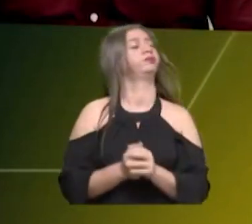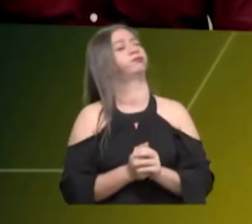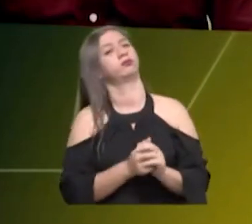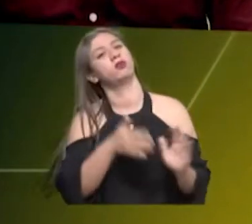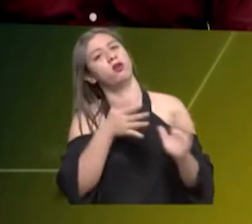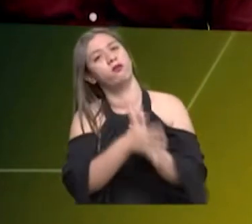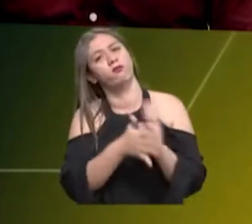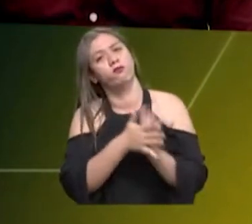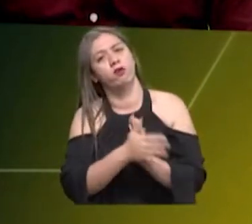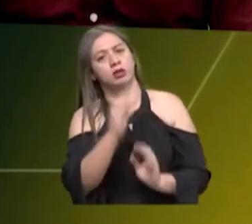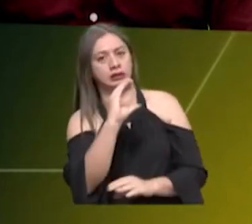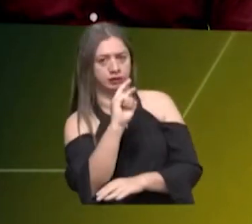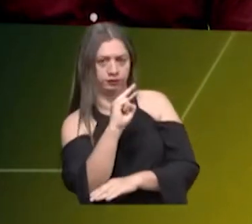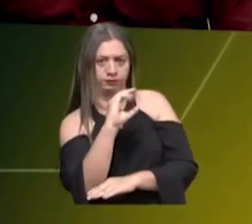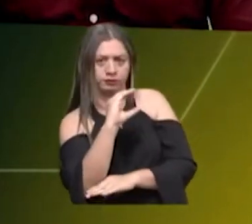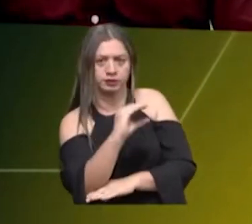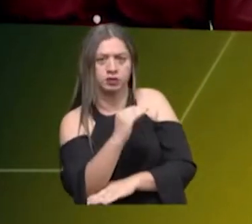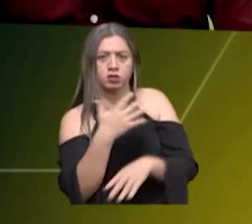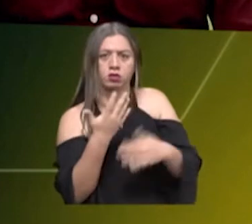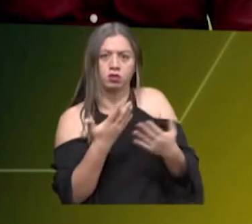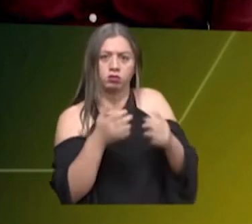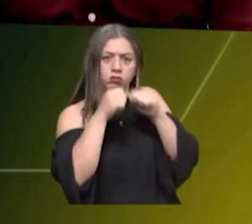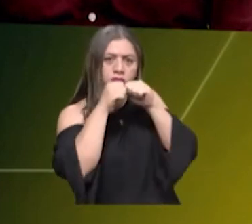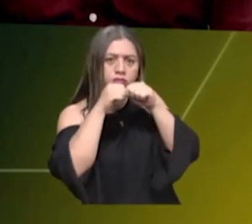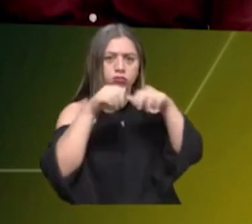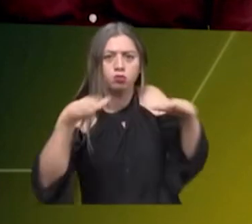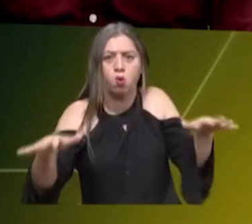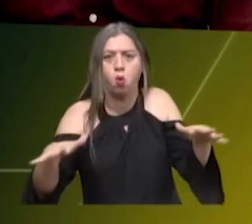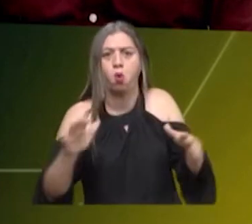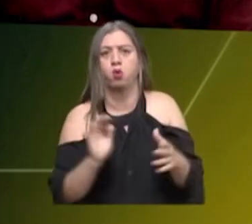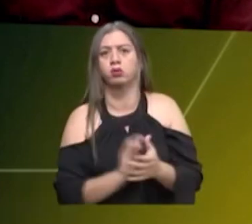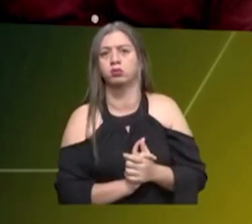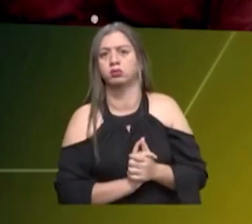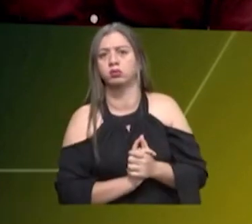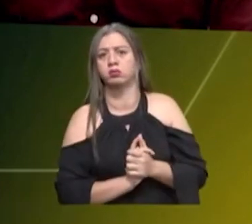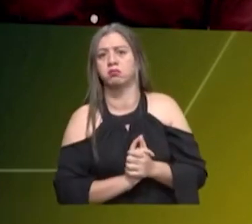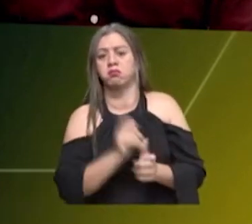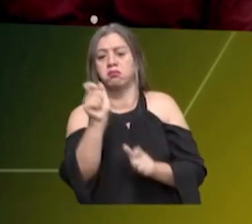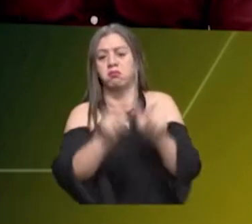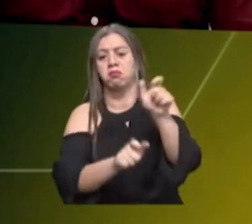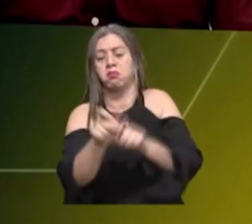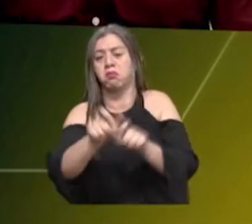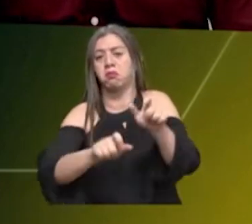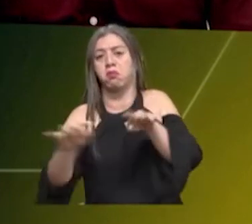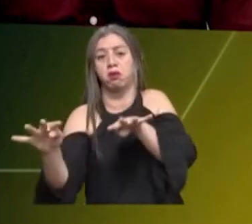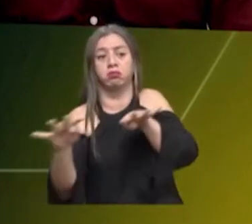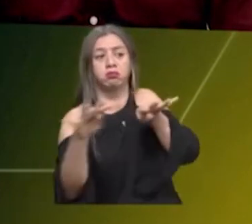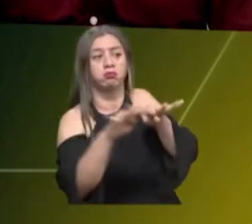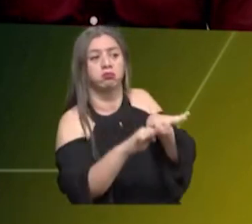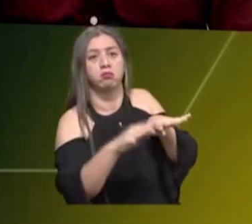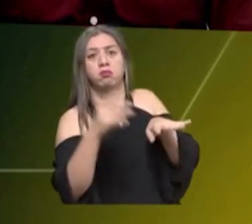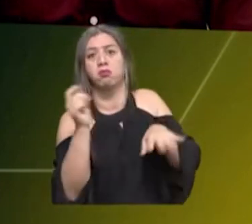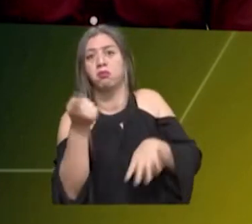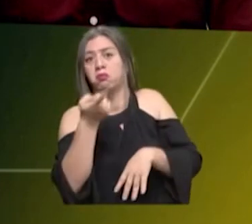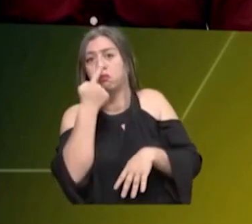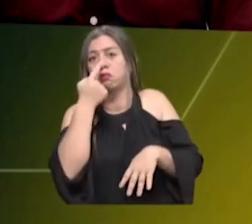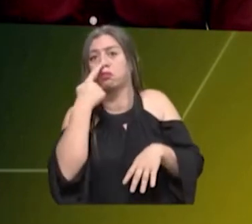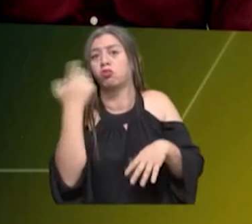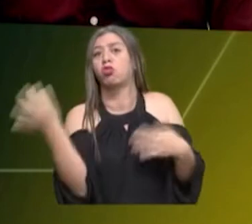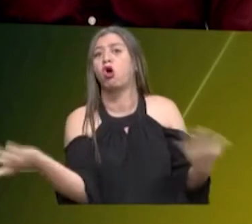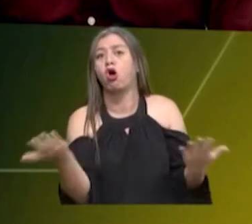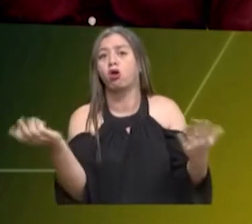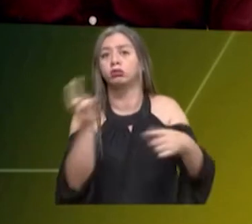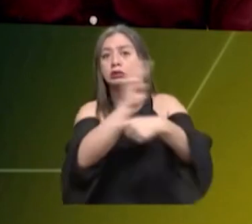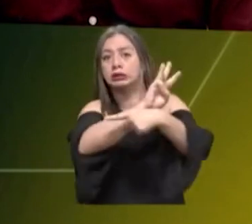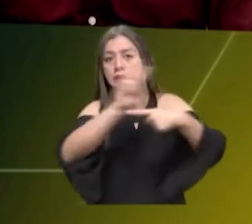corporación será puesto para que el público, la comunidad toda la pueda consultar en la página de la